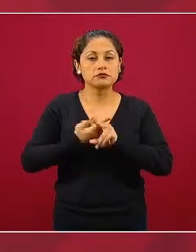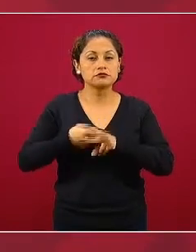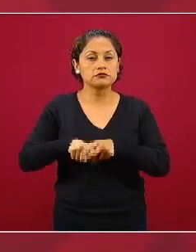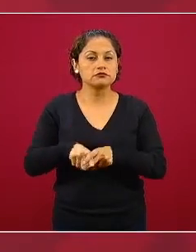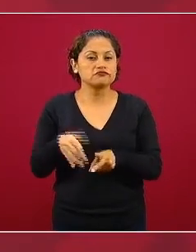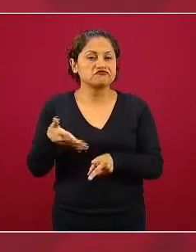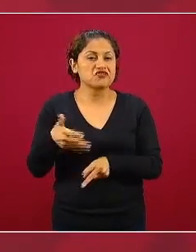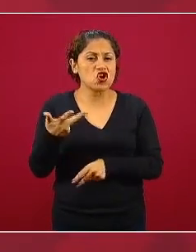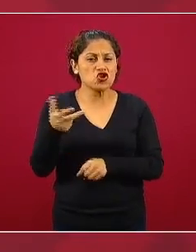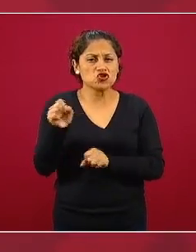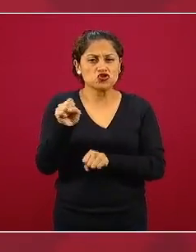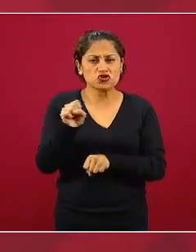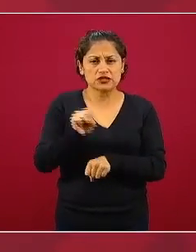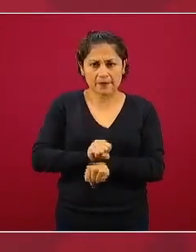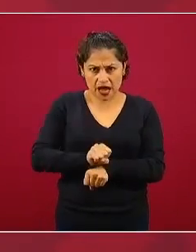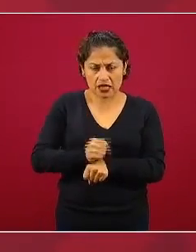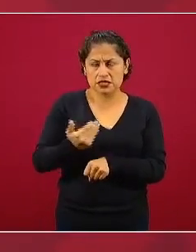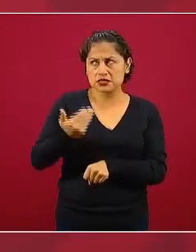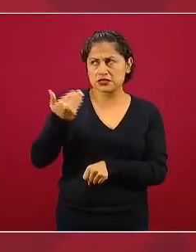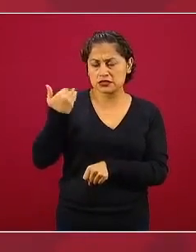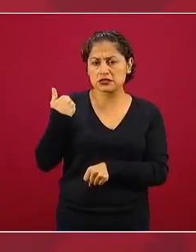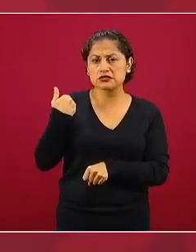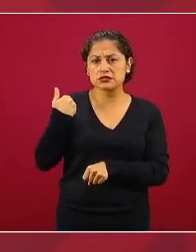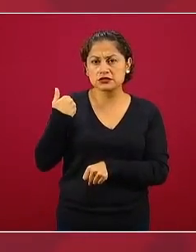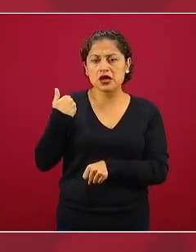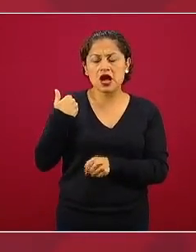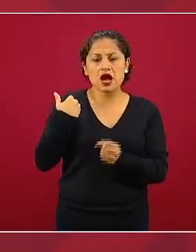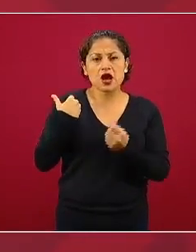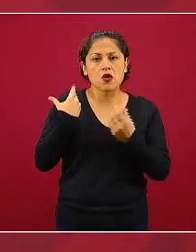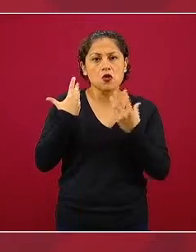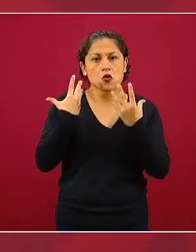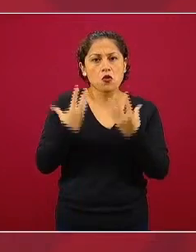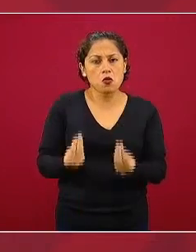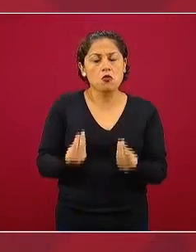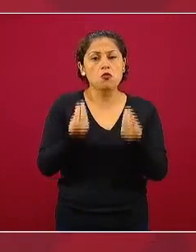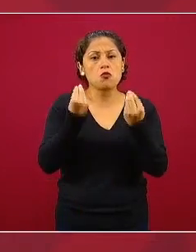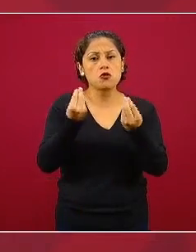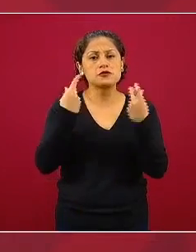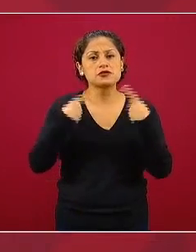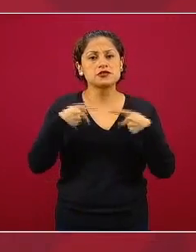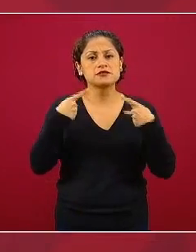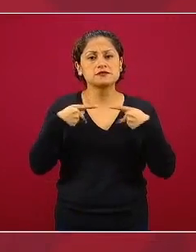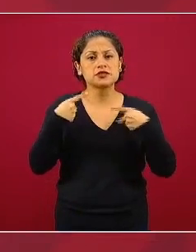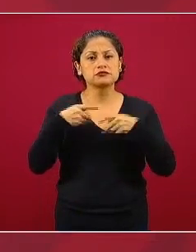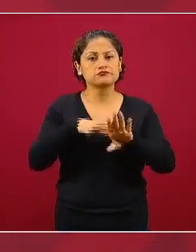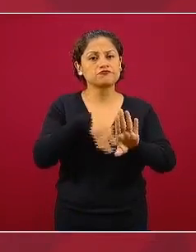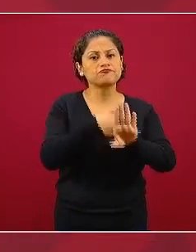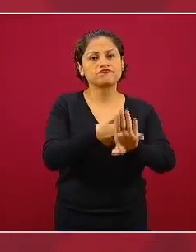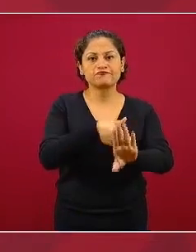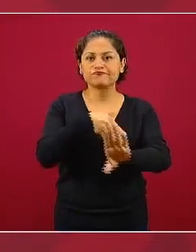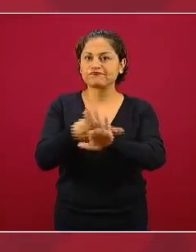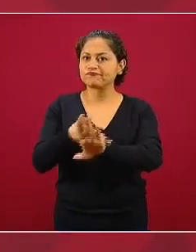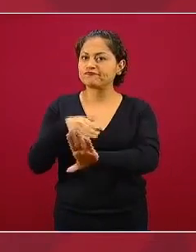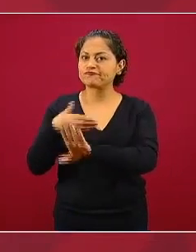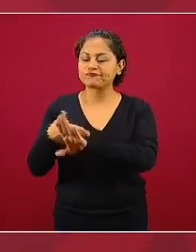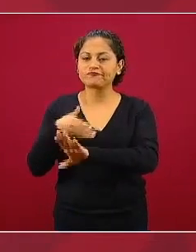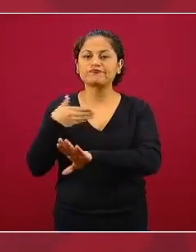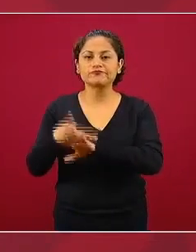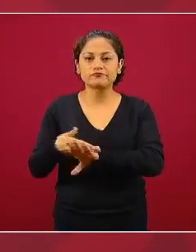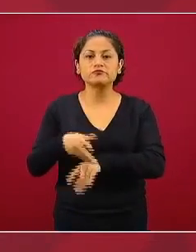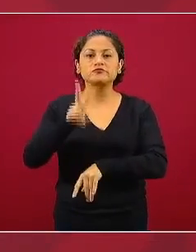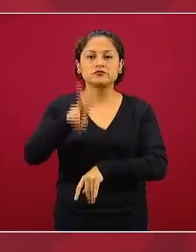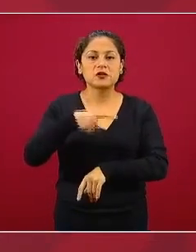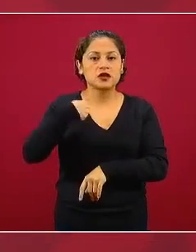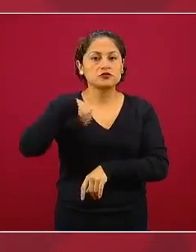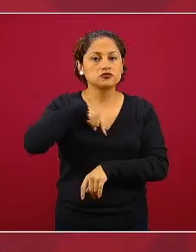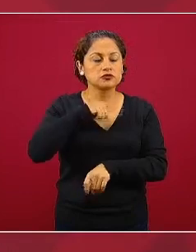ocho semanas este patrón sostenido de incremento en el número de ataques por semana nos preocupó